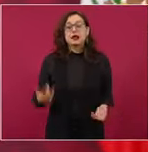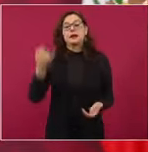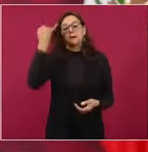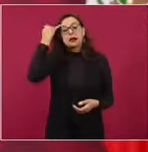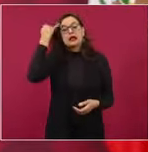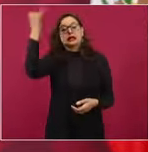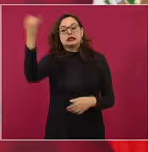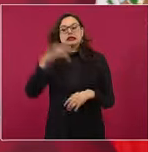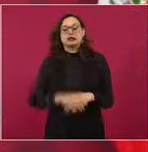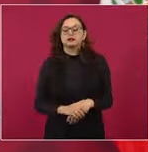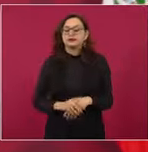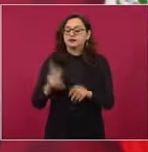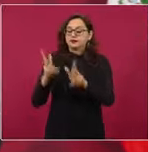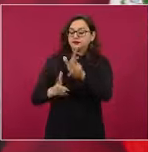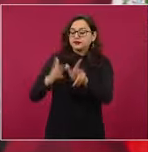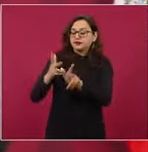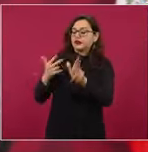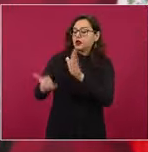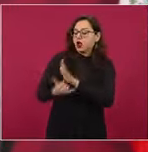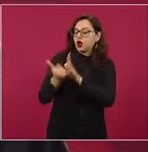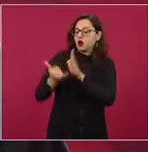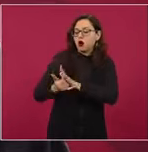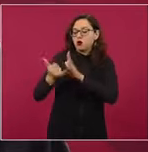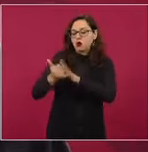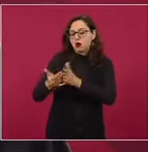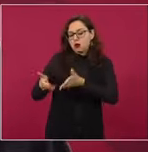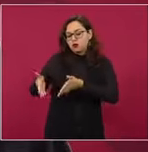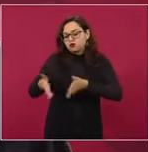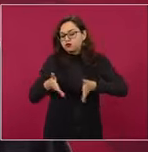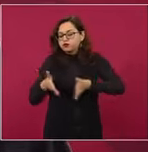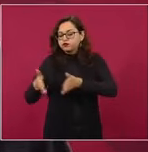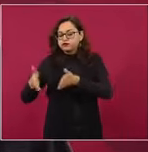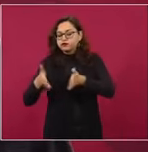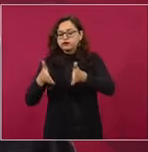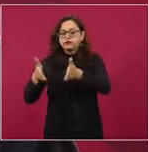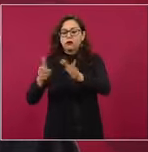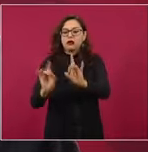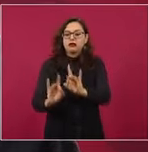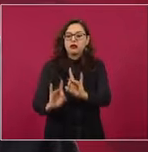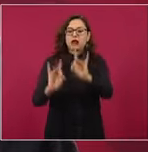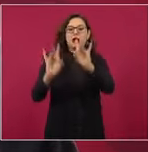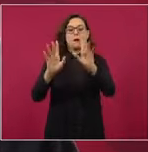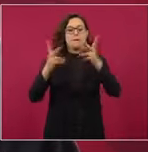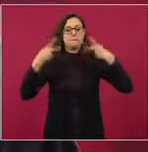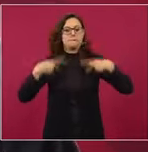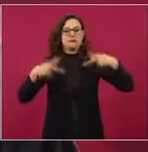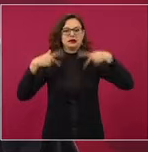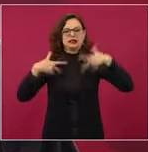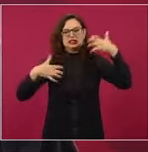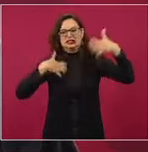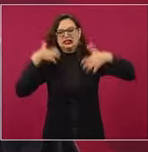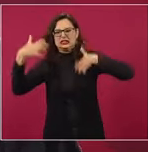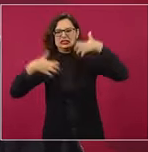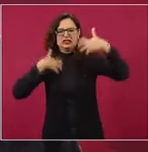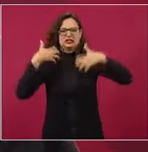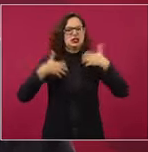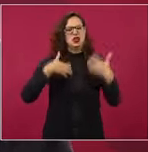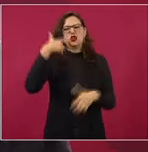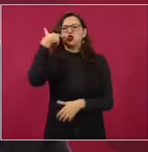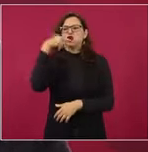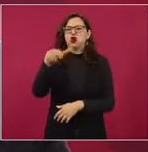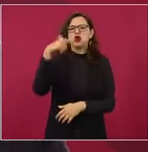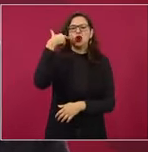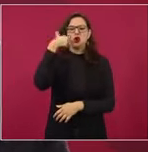o donde va a pasar hay inconformidad. Pues los